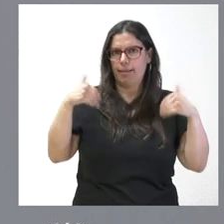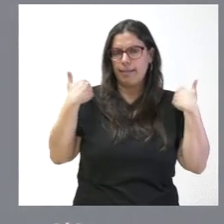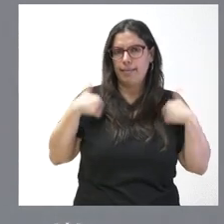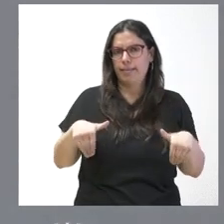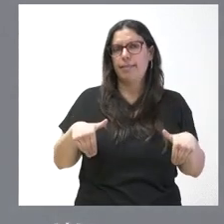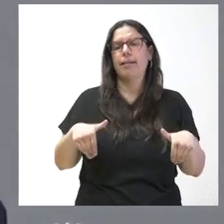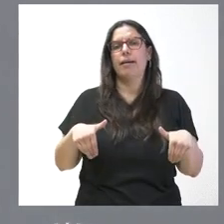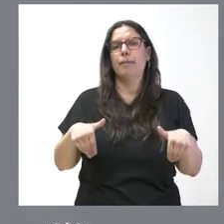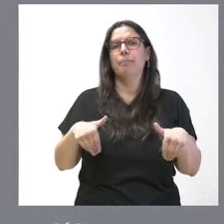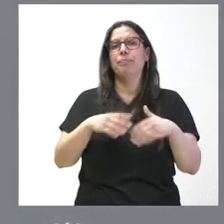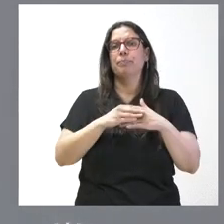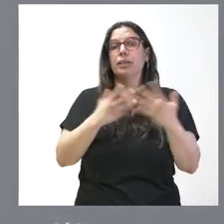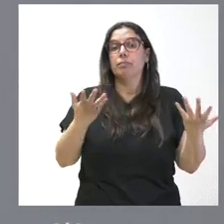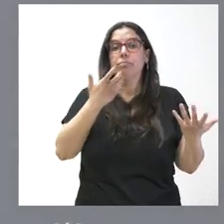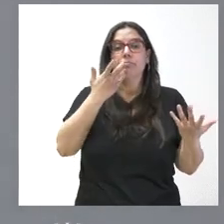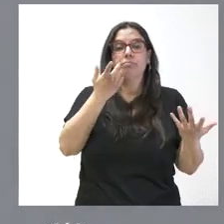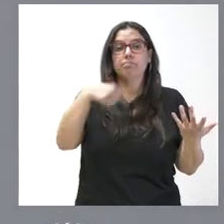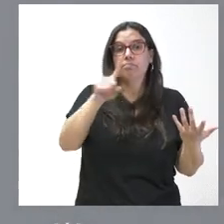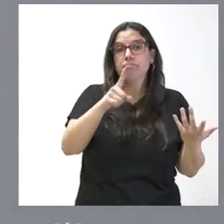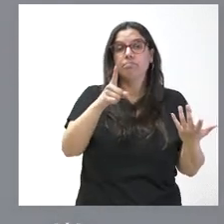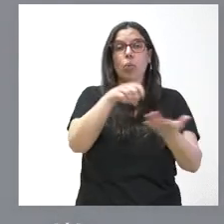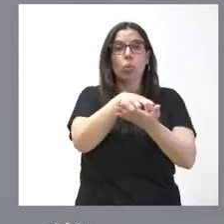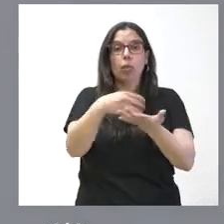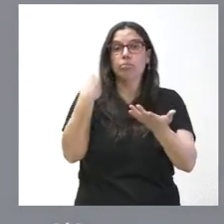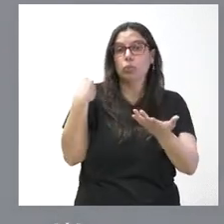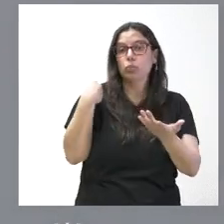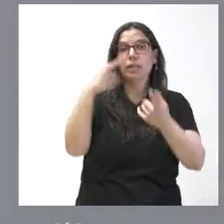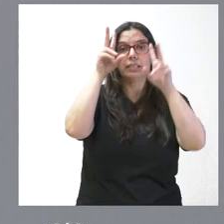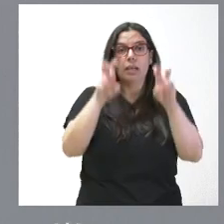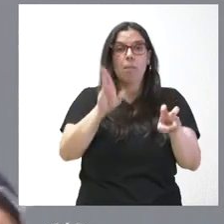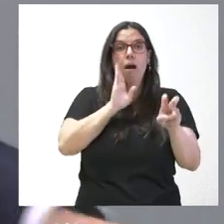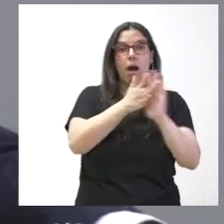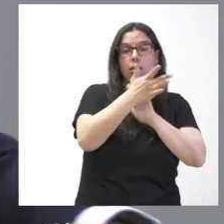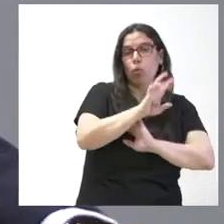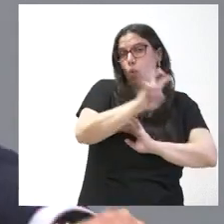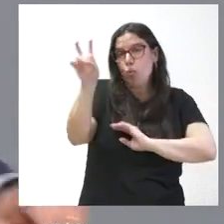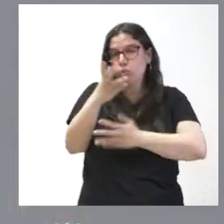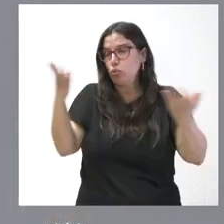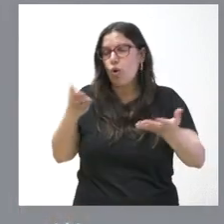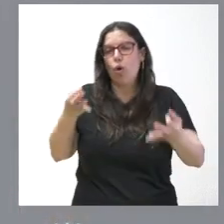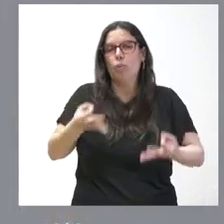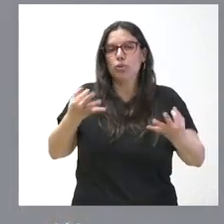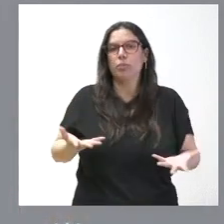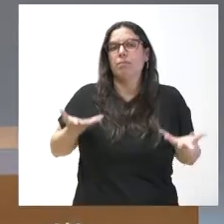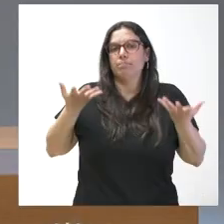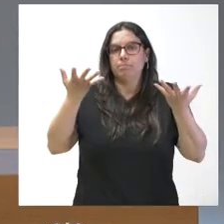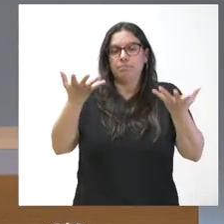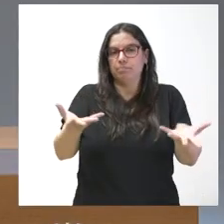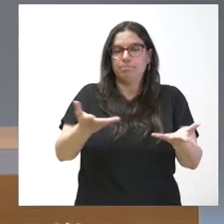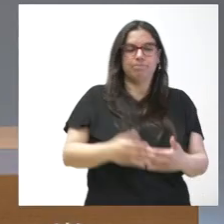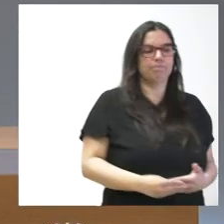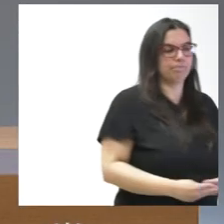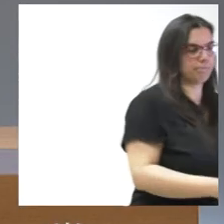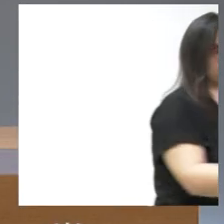hacemos habitualmente. Y si tienen alguna pregunta sobre cualquiera de estos temas o sobre cualquier otro, pues, como siempre, estoy a su disposición.